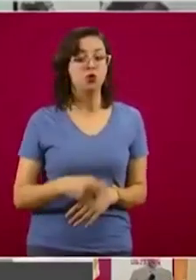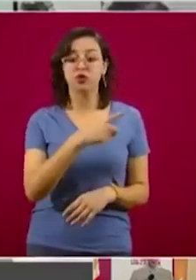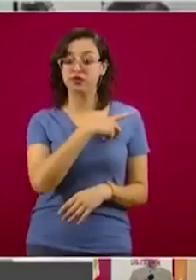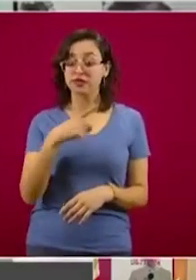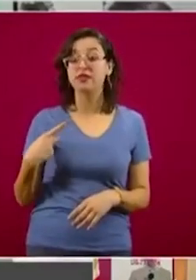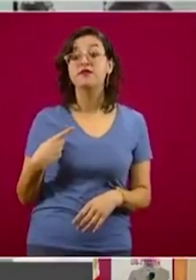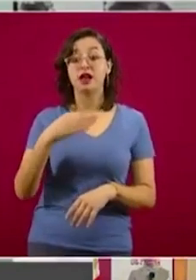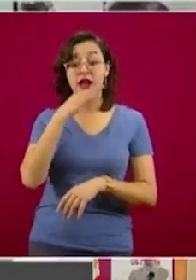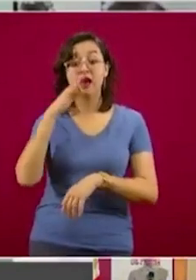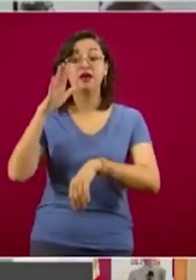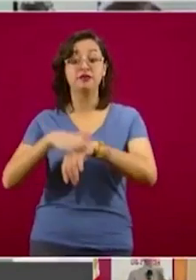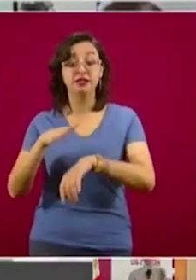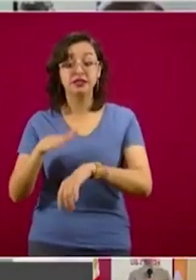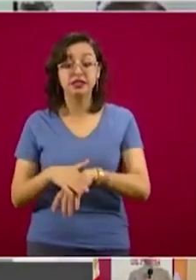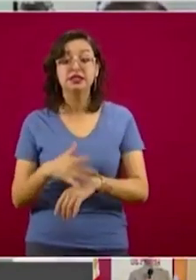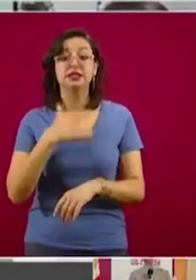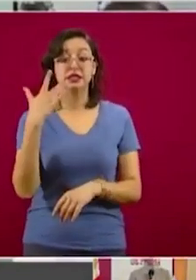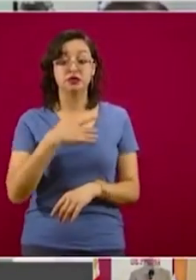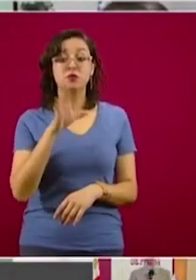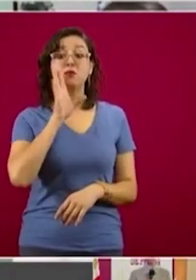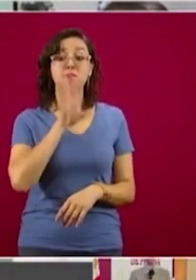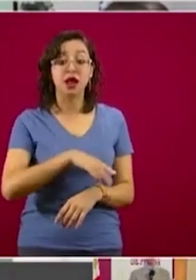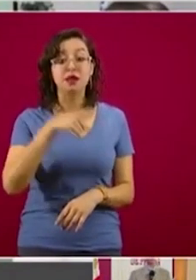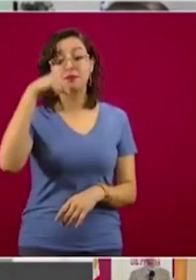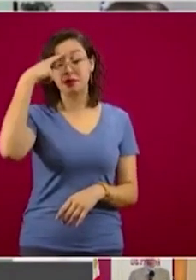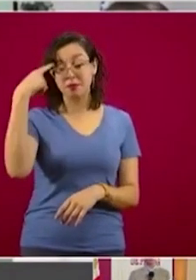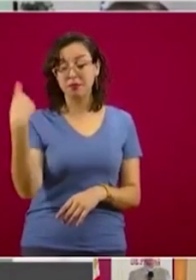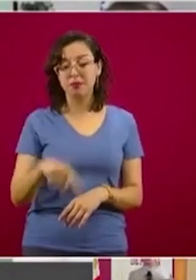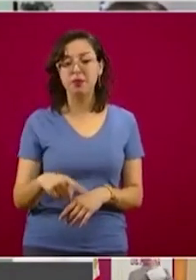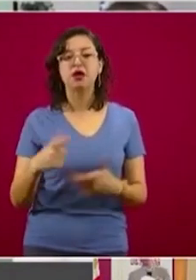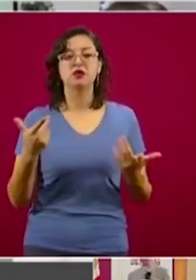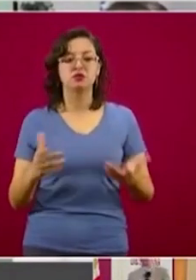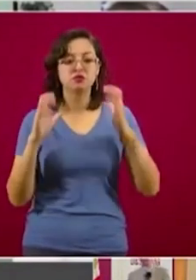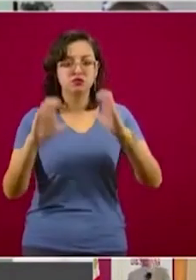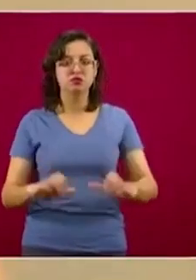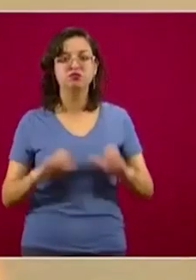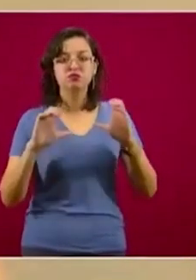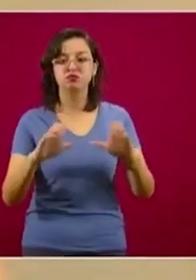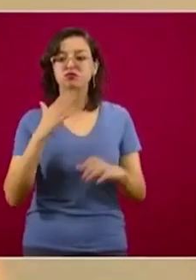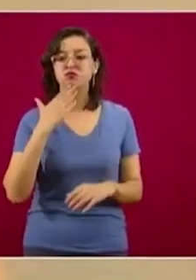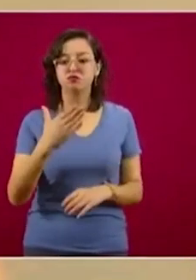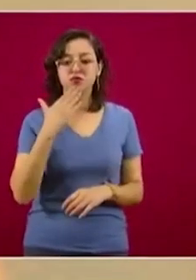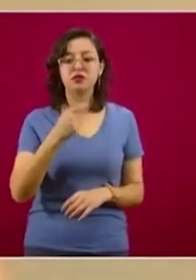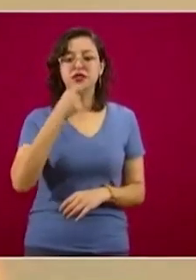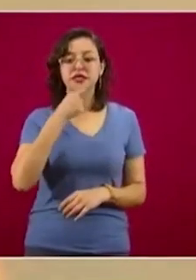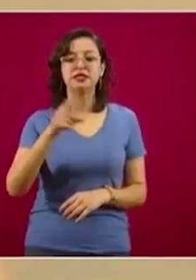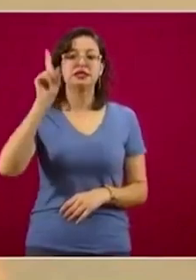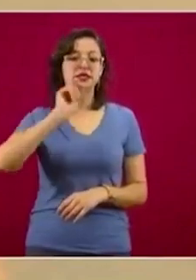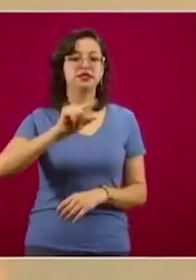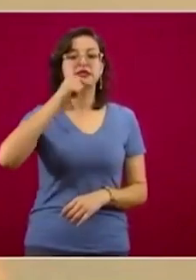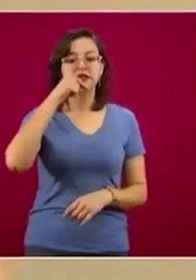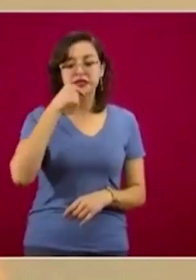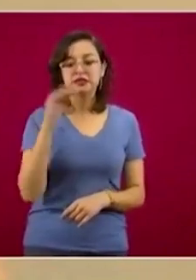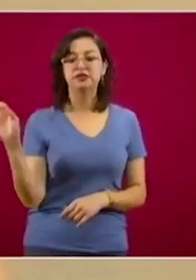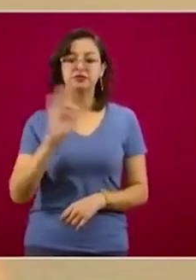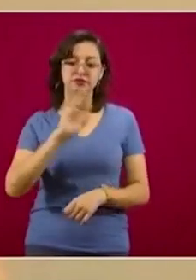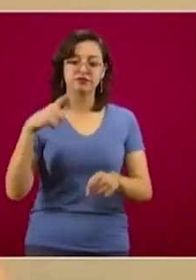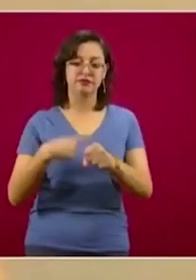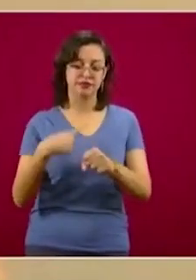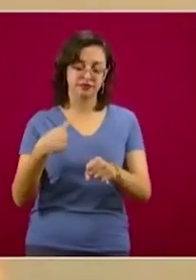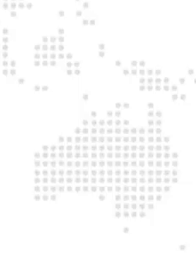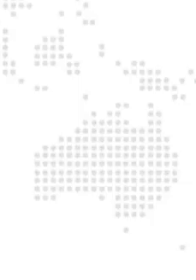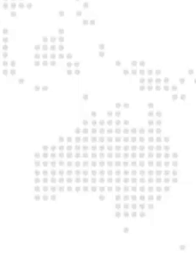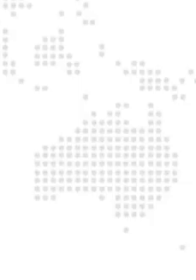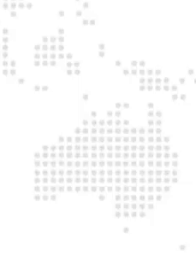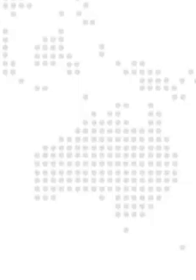comunicarlo y esto va a permitir que se ponga en buen resguardo al niño o la niña que pudiera estar enfermo durante el día de